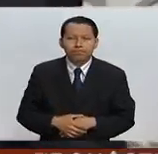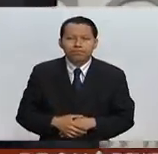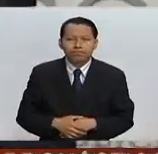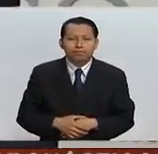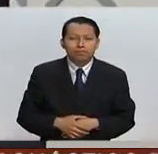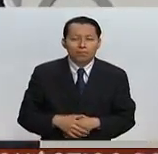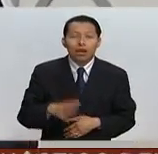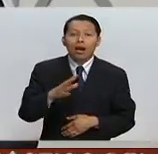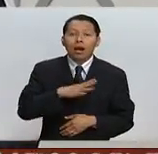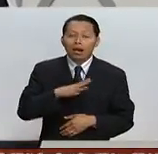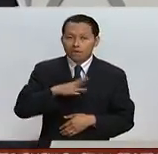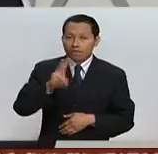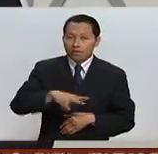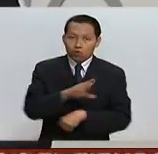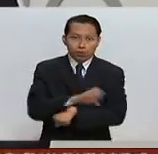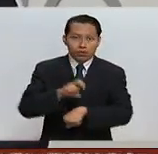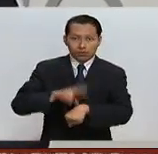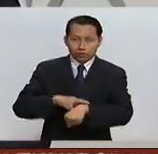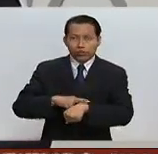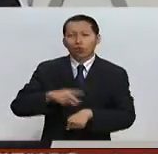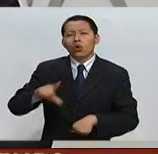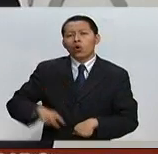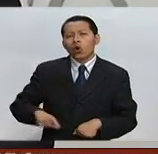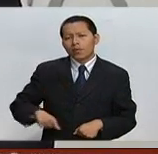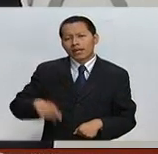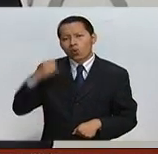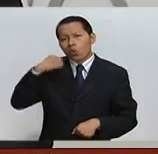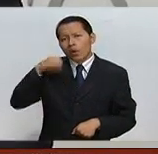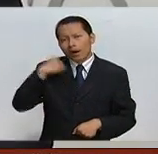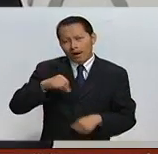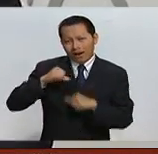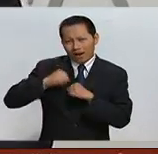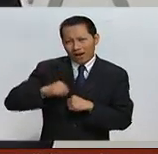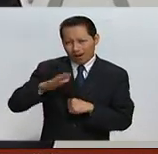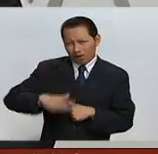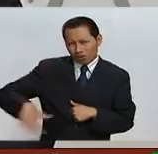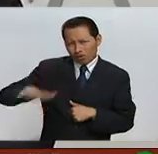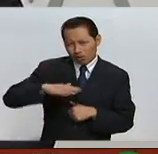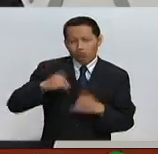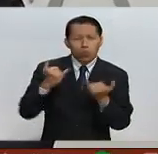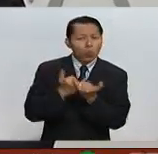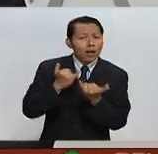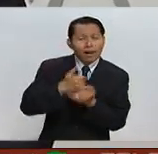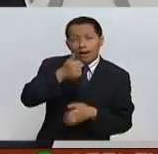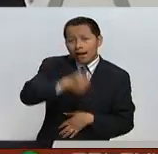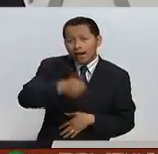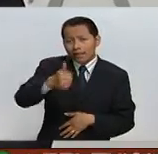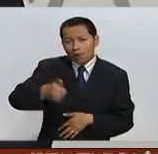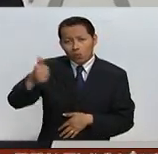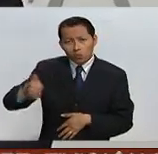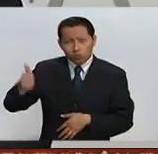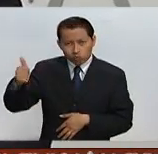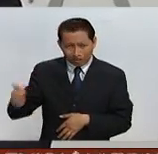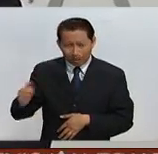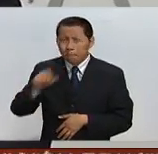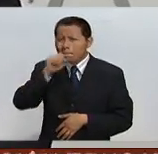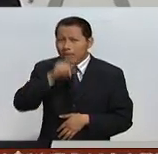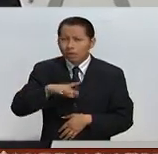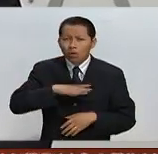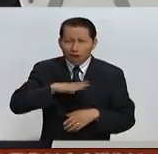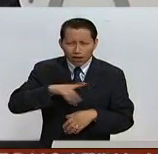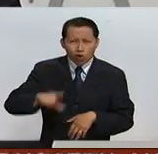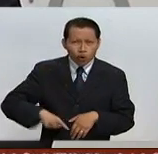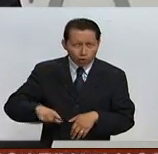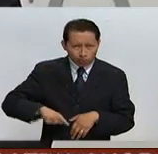Existe una estrecha coordinación entre el gobierno del estado de Oaxaca y sus autoridades con todas y cada una de las dependencias del gobierno de la república